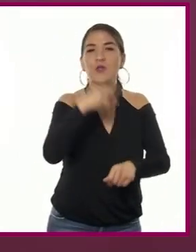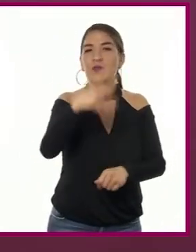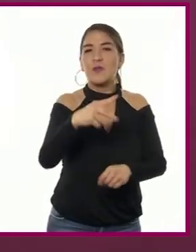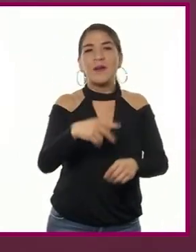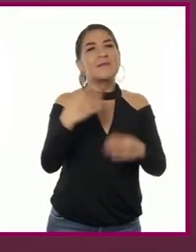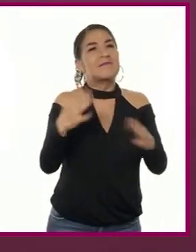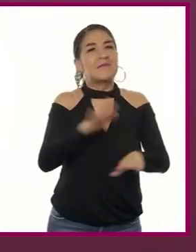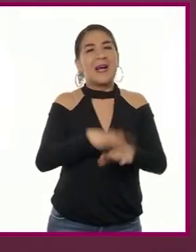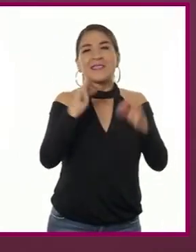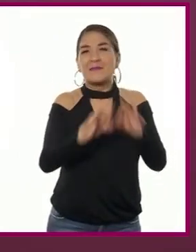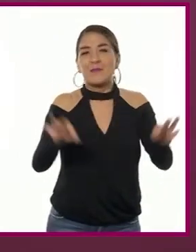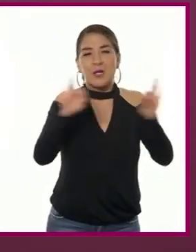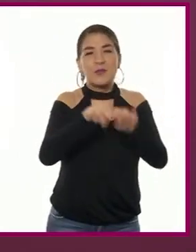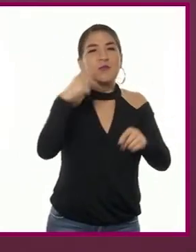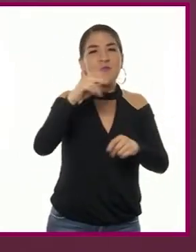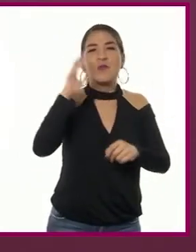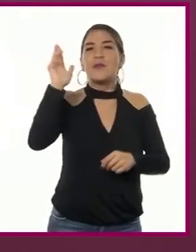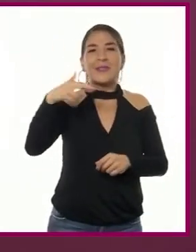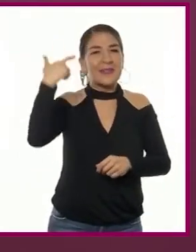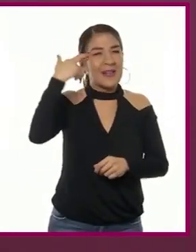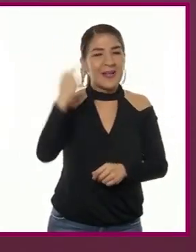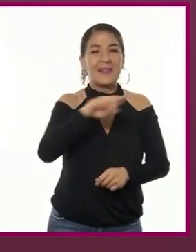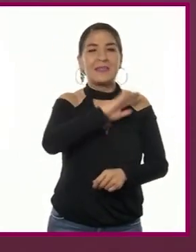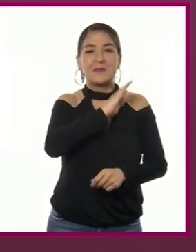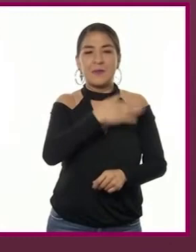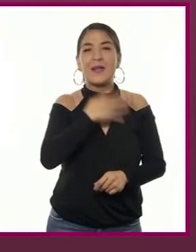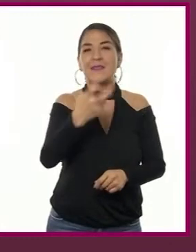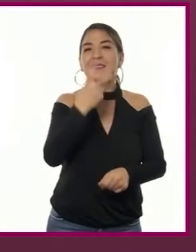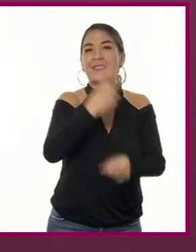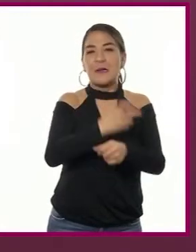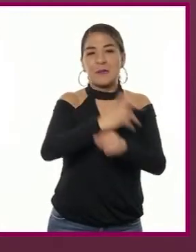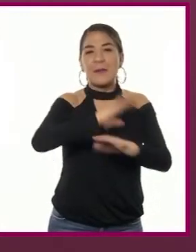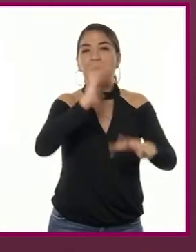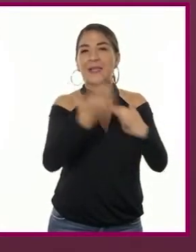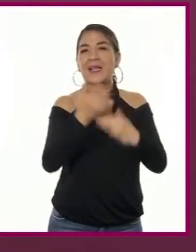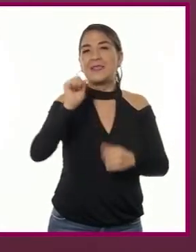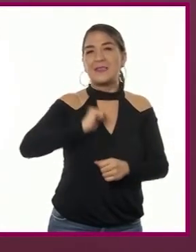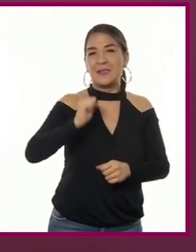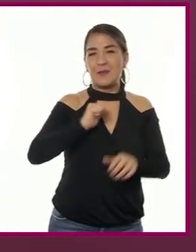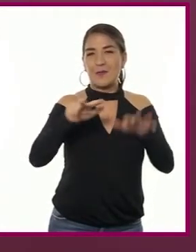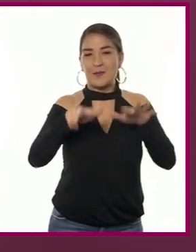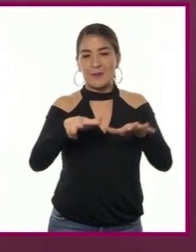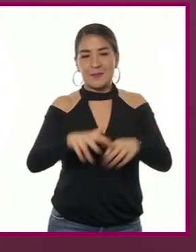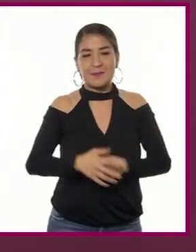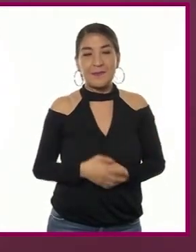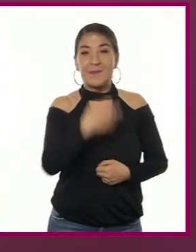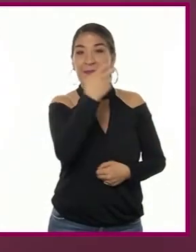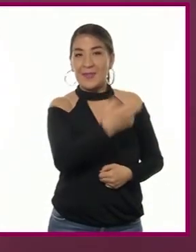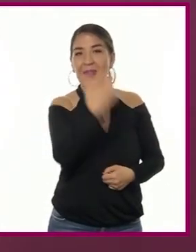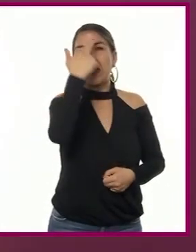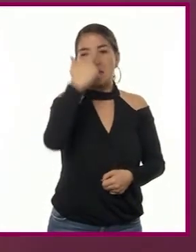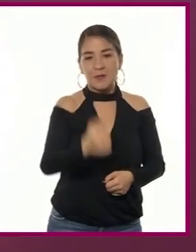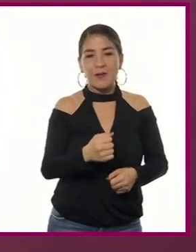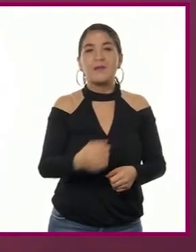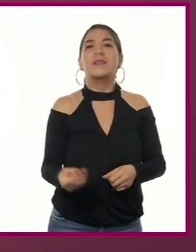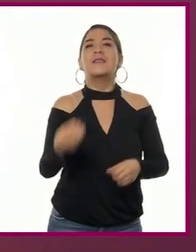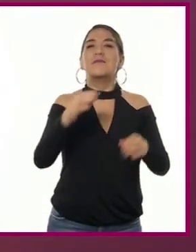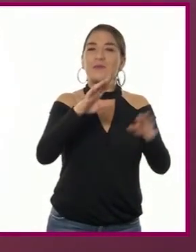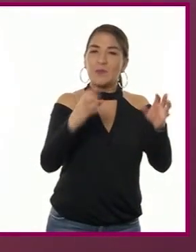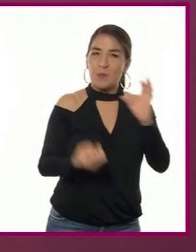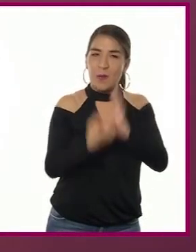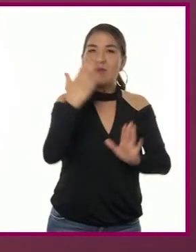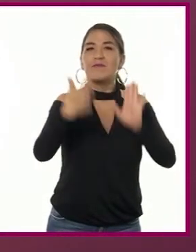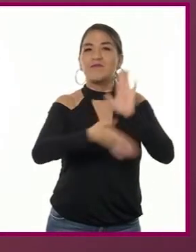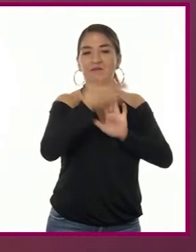fuente de riquezas de la corona española en la segunda mitad del siglo XVIII. Por esta razón, se crearon instituciones que